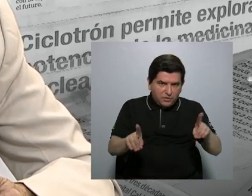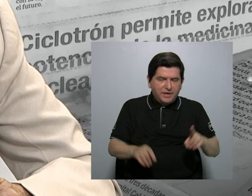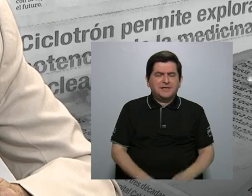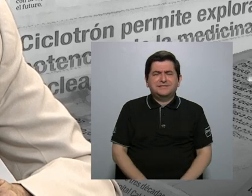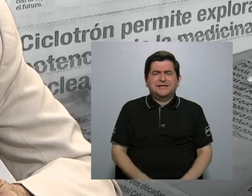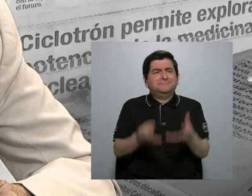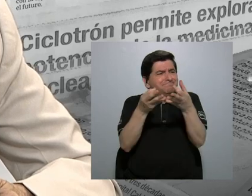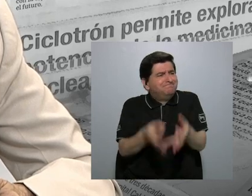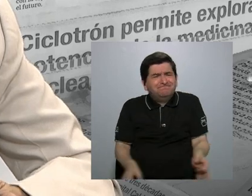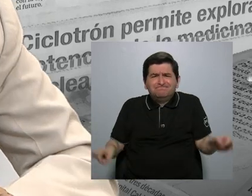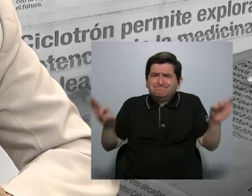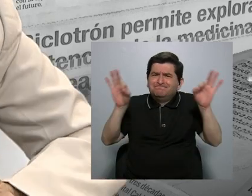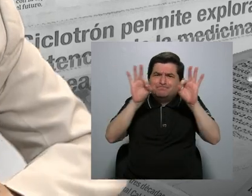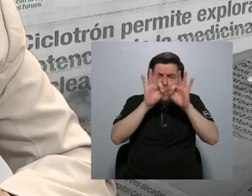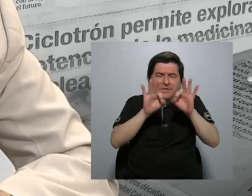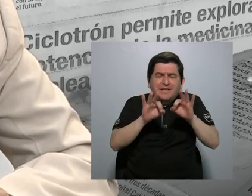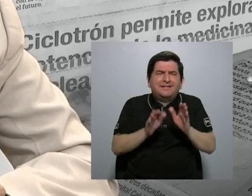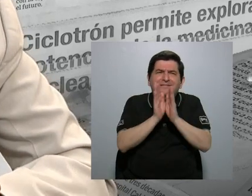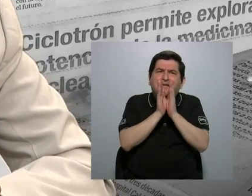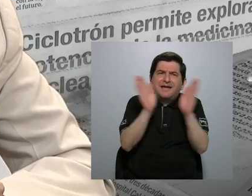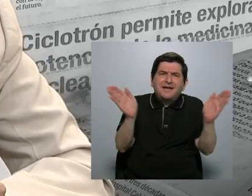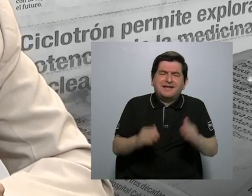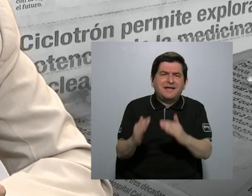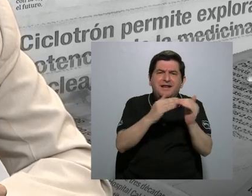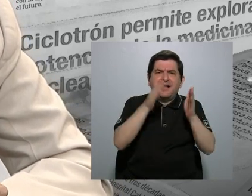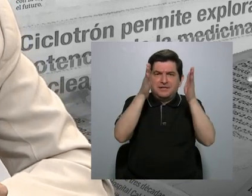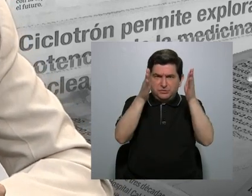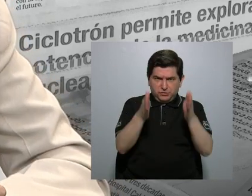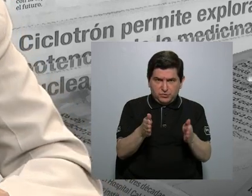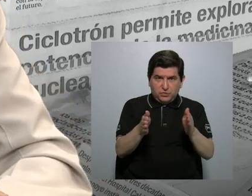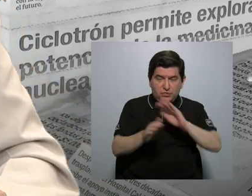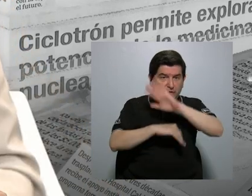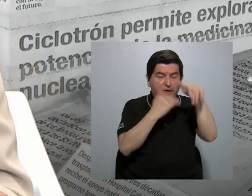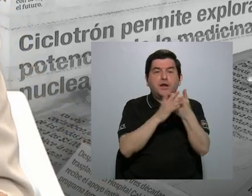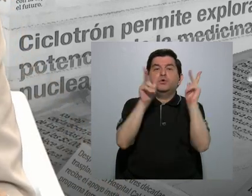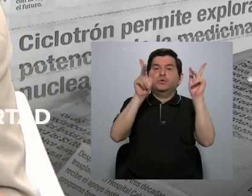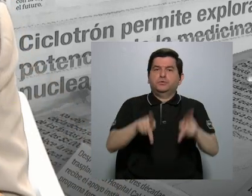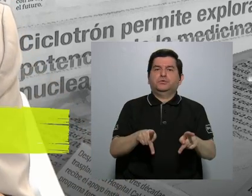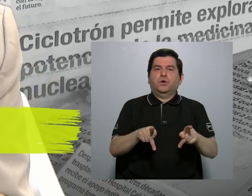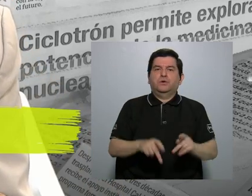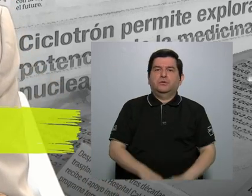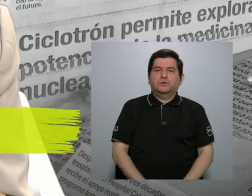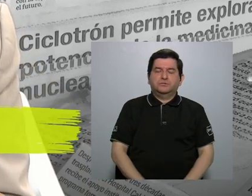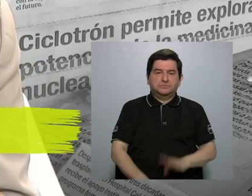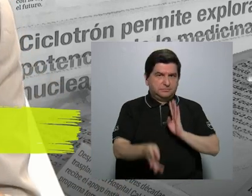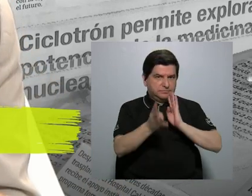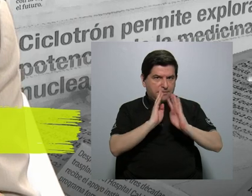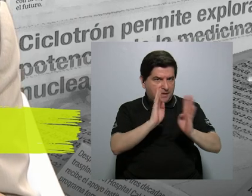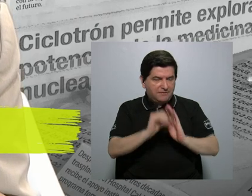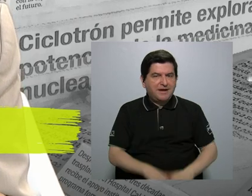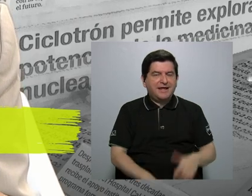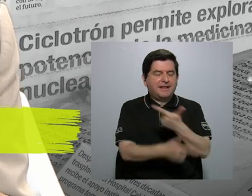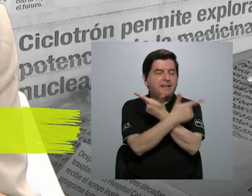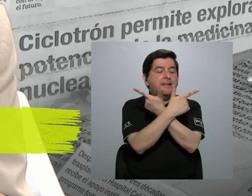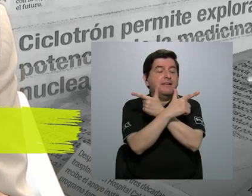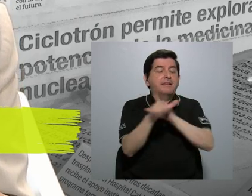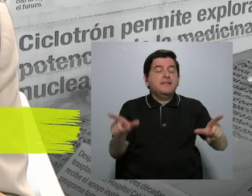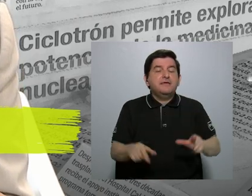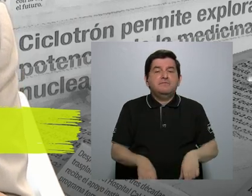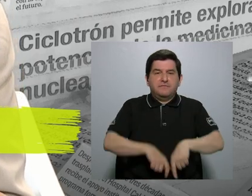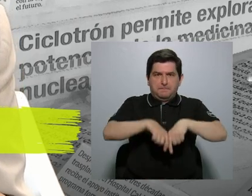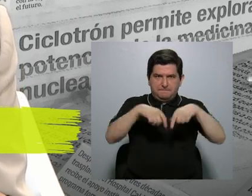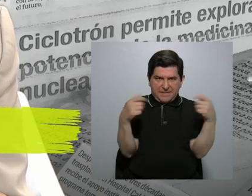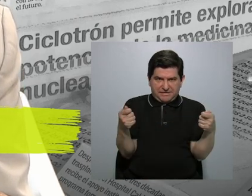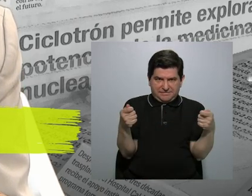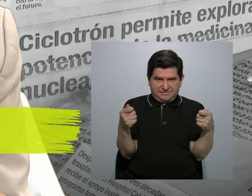esencial para, pero en general para el ciudadano, para todo mundo, porque vamos a hablar sobre la libertad de prensa